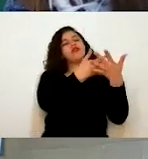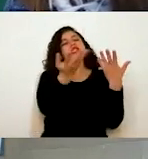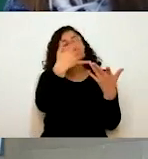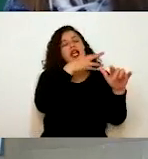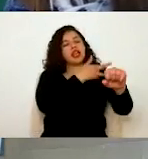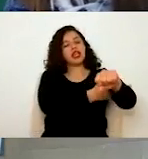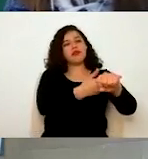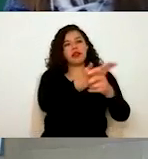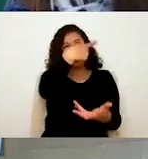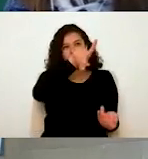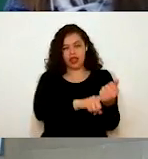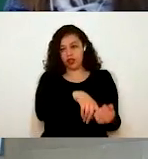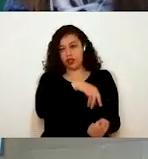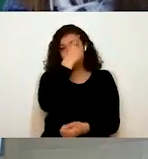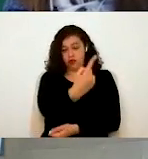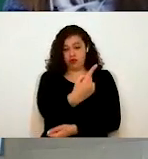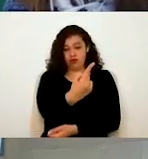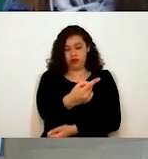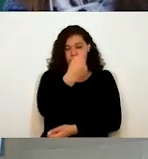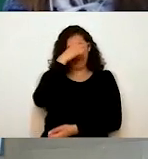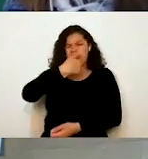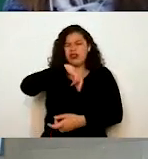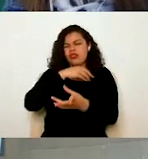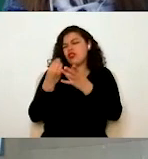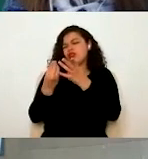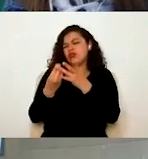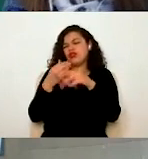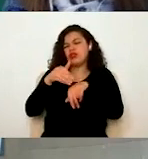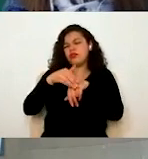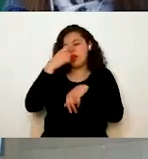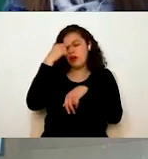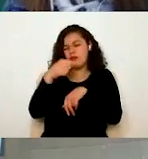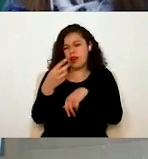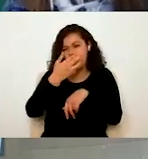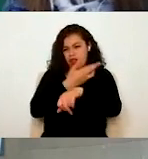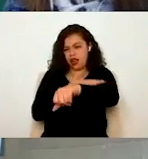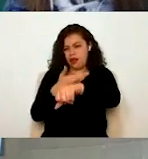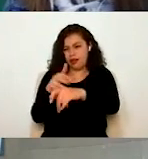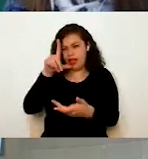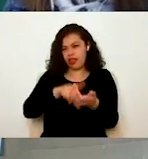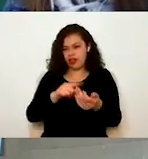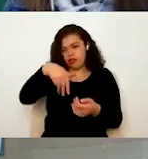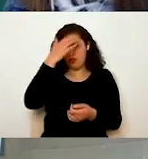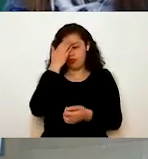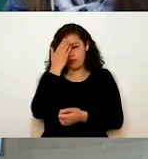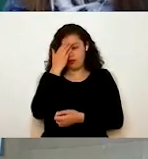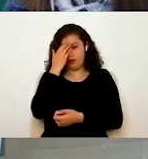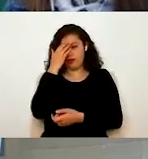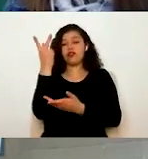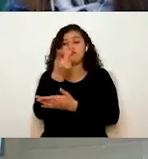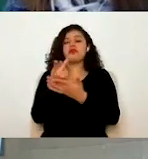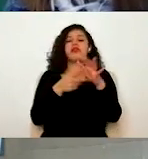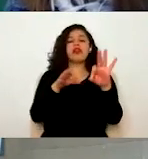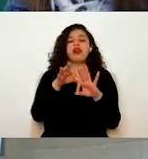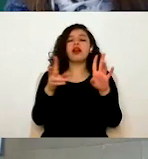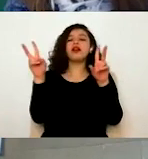que nosotros manejamos para que ubiquen que es trámite interno. Aquí ustedes van a poder encontrar desde el programa de trabajo, las